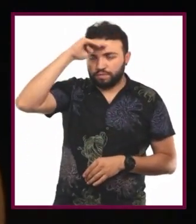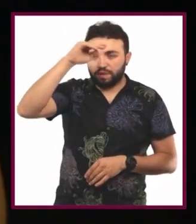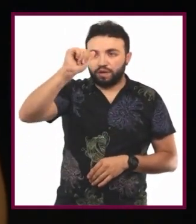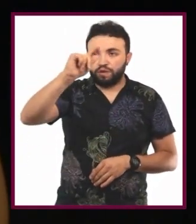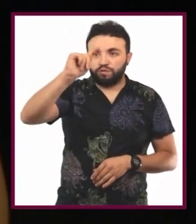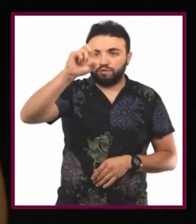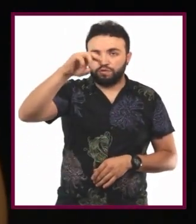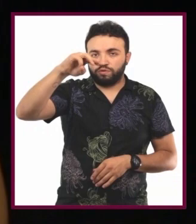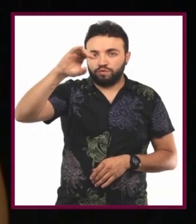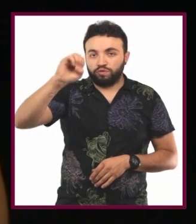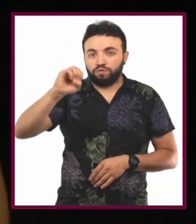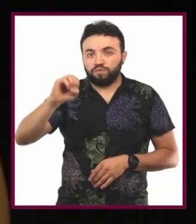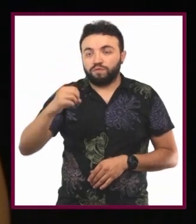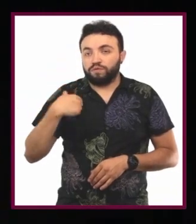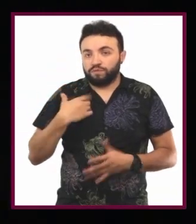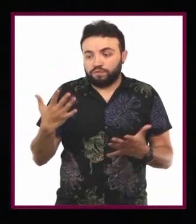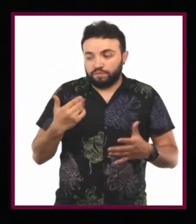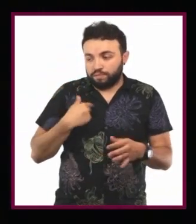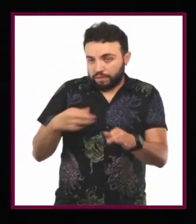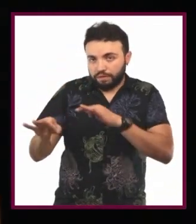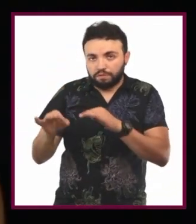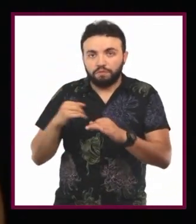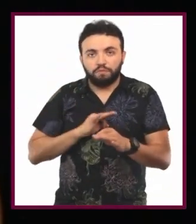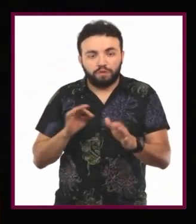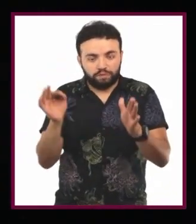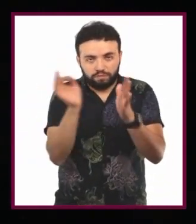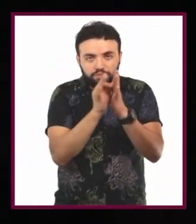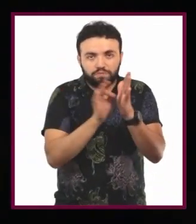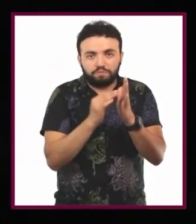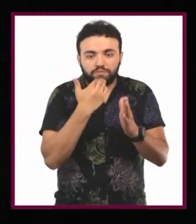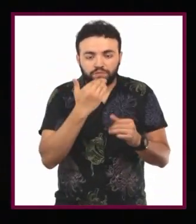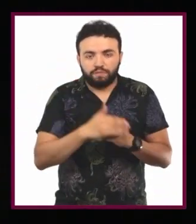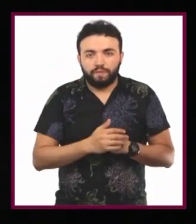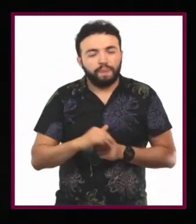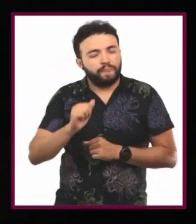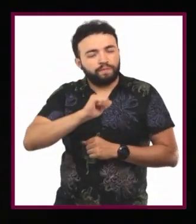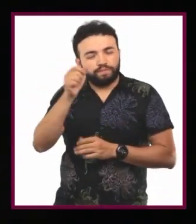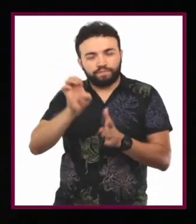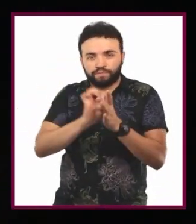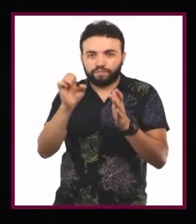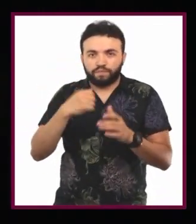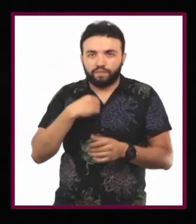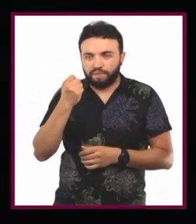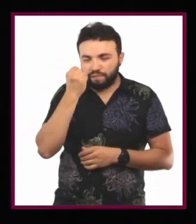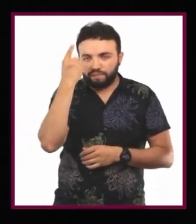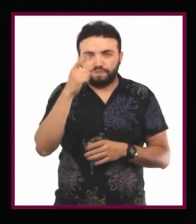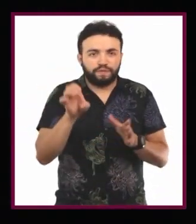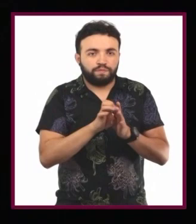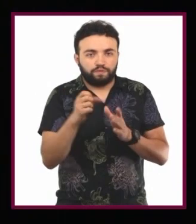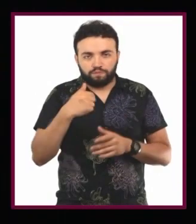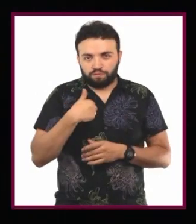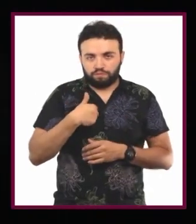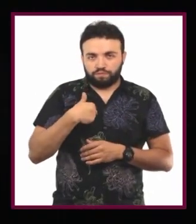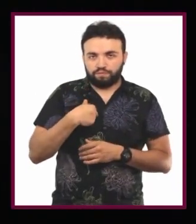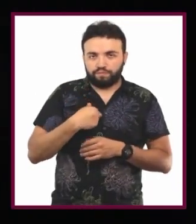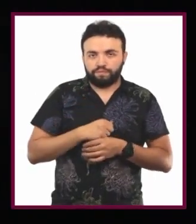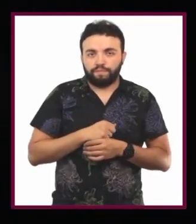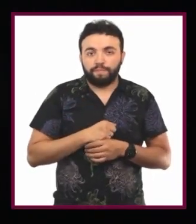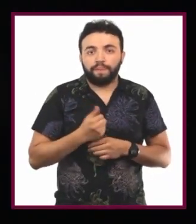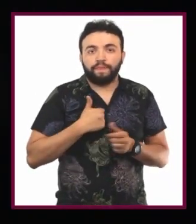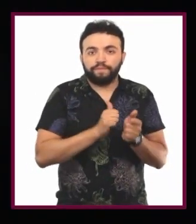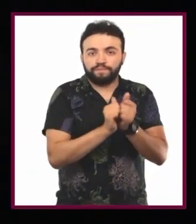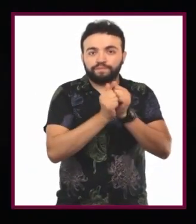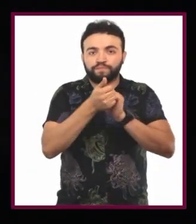hacer el trabajo y obtener una buena nota. Otro ejemplo se me ocurre, es cuando un individuo que podría ser Darío, el guapo, se